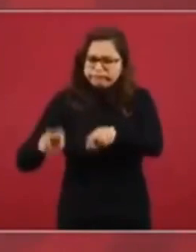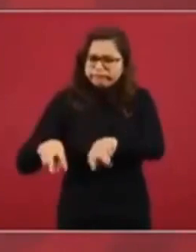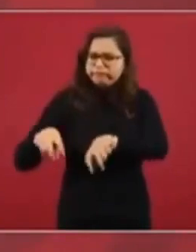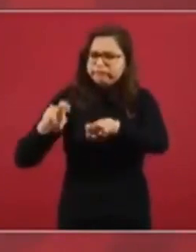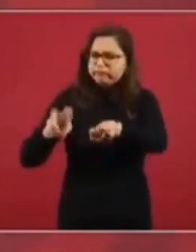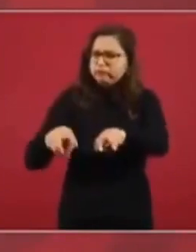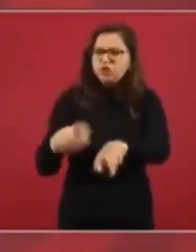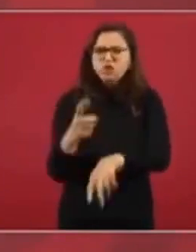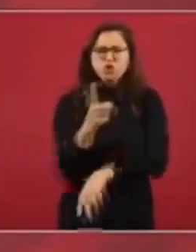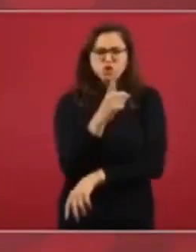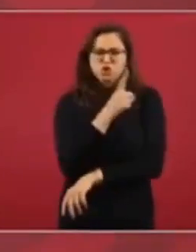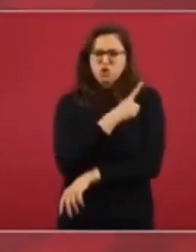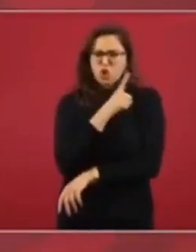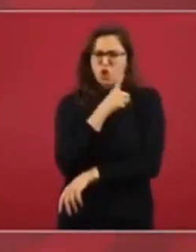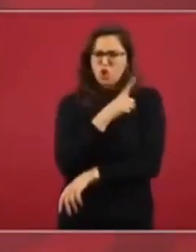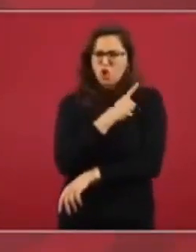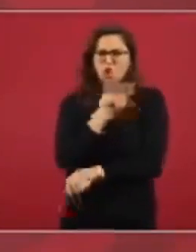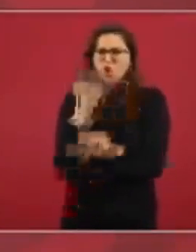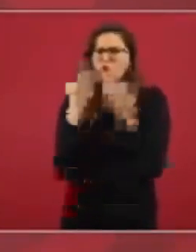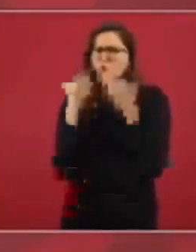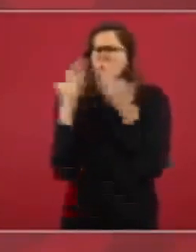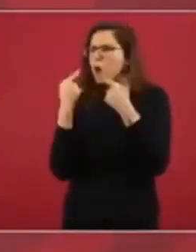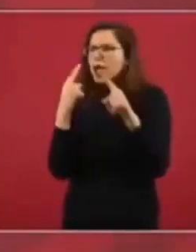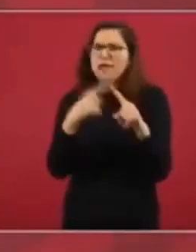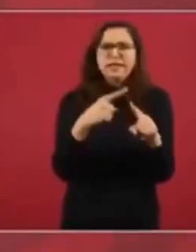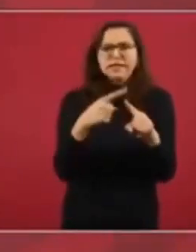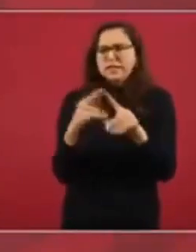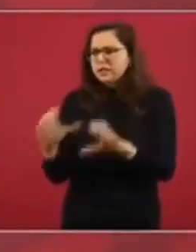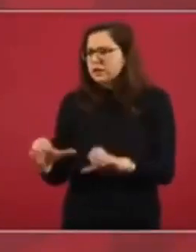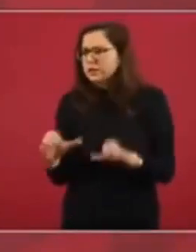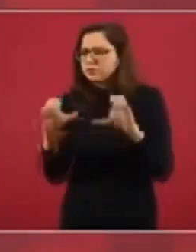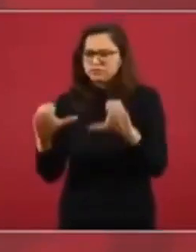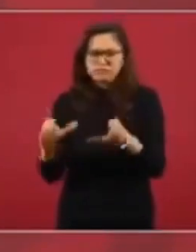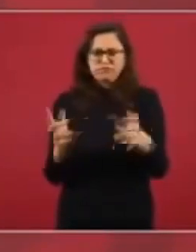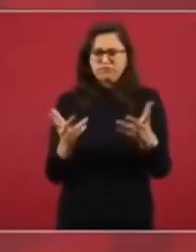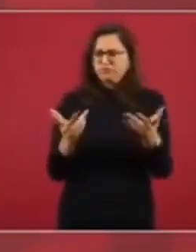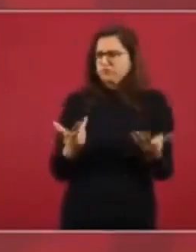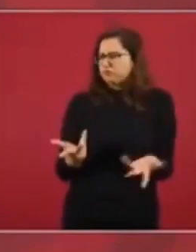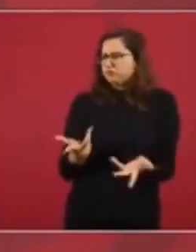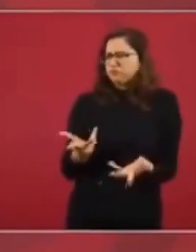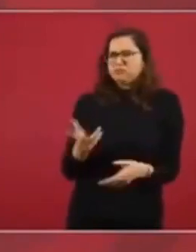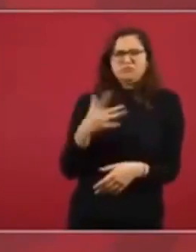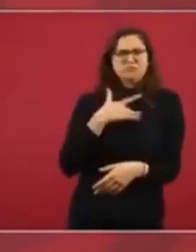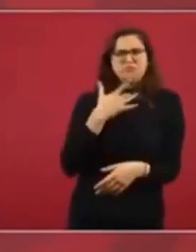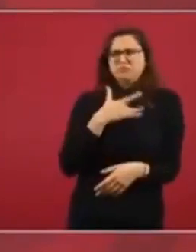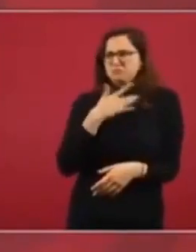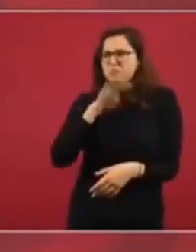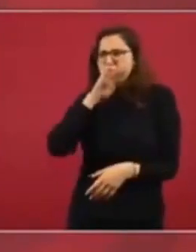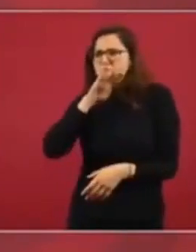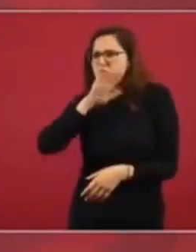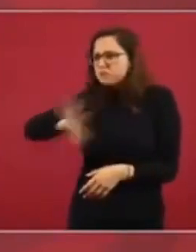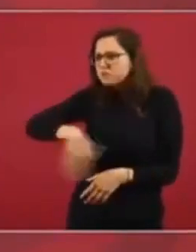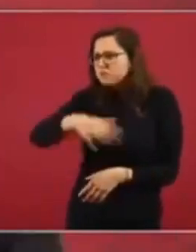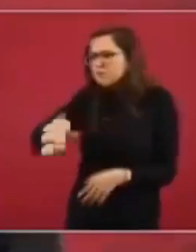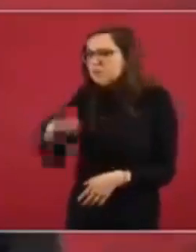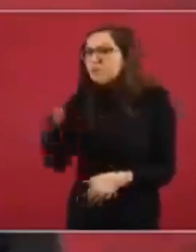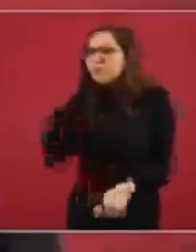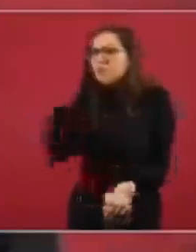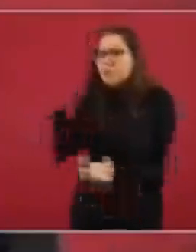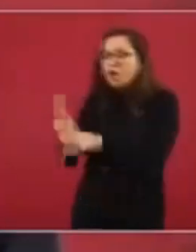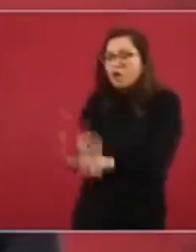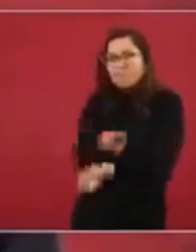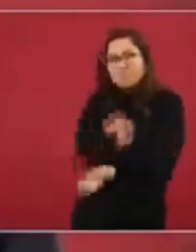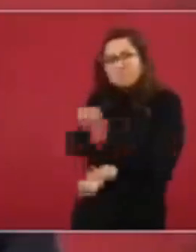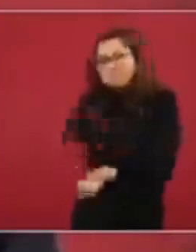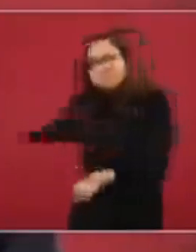vivían. Al ir a buscarla y encontrarla tirada en el suelo, le preguntó a la señora Ernestina qué le había sucedido.